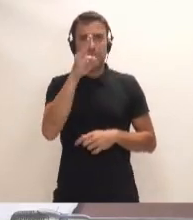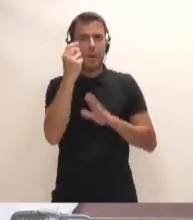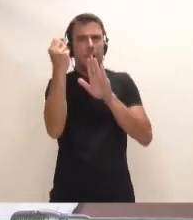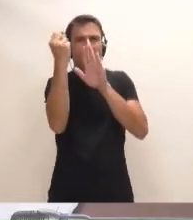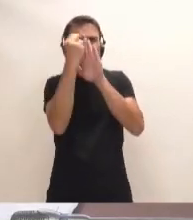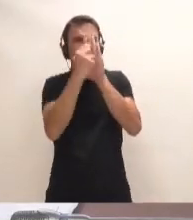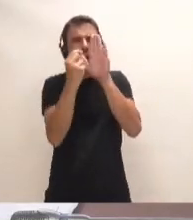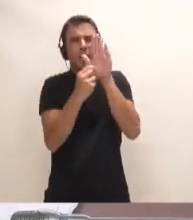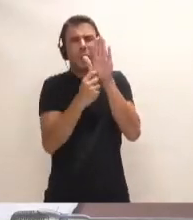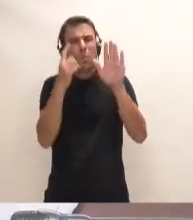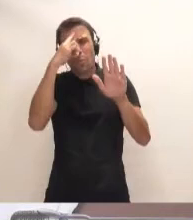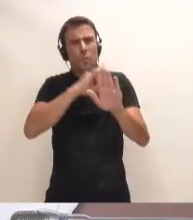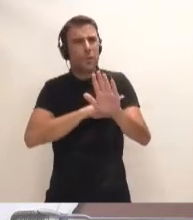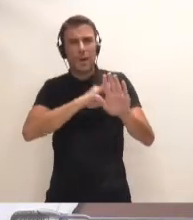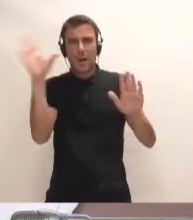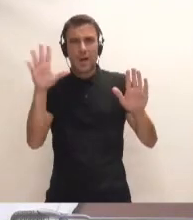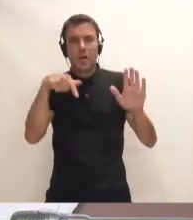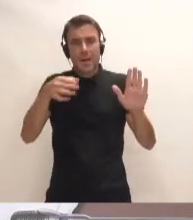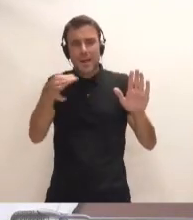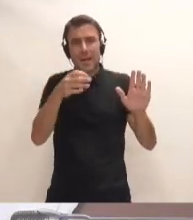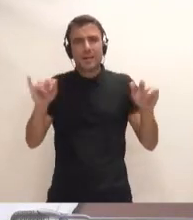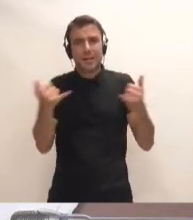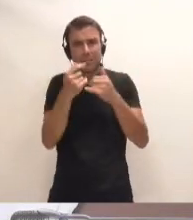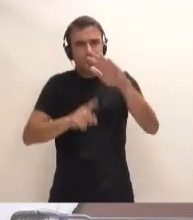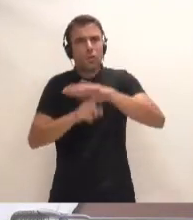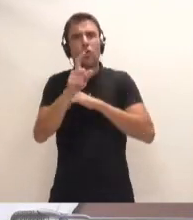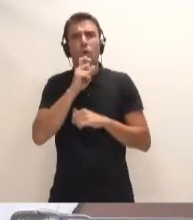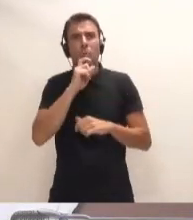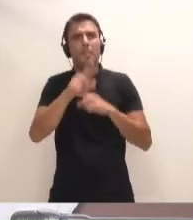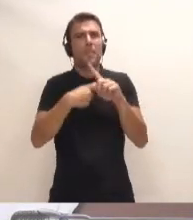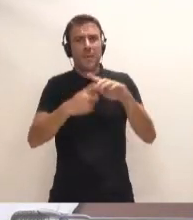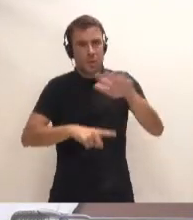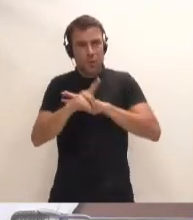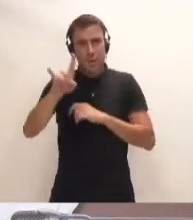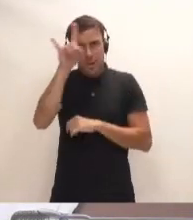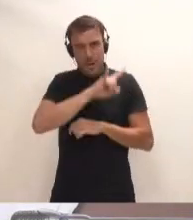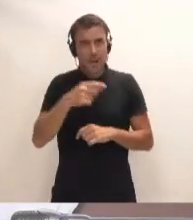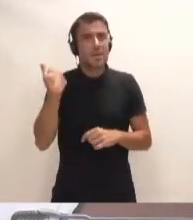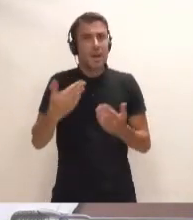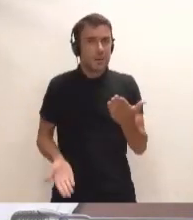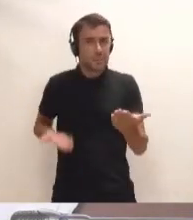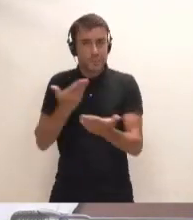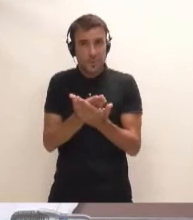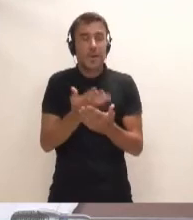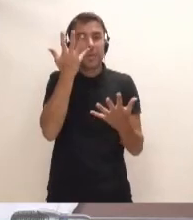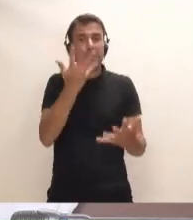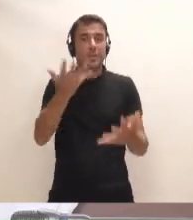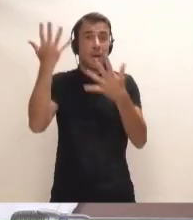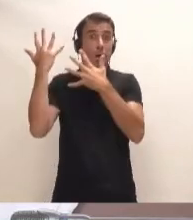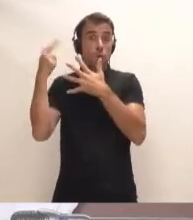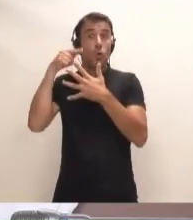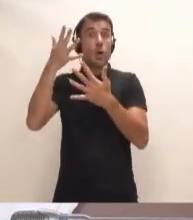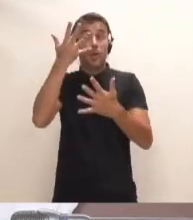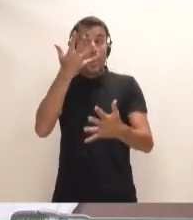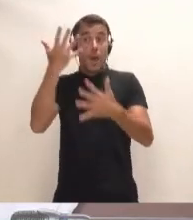claro con cuál debe de ser el desarrollo de la isla de Tenerife y el desarrollo de Canarias. Así lo ha puesto de manifiesto en la última década, cuando ustedes iban de la